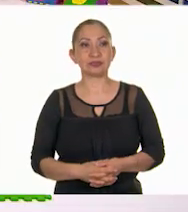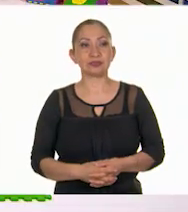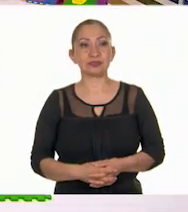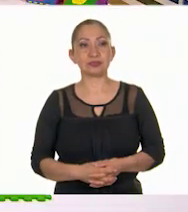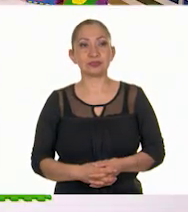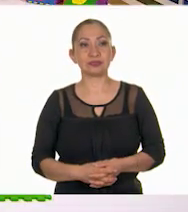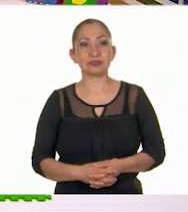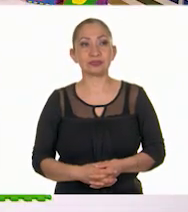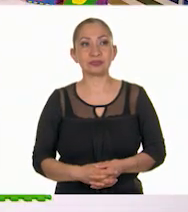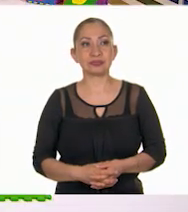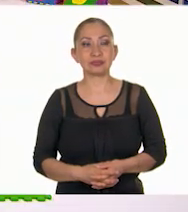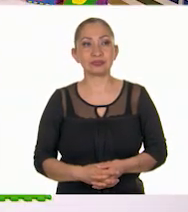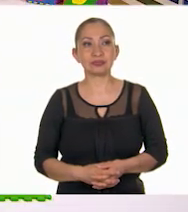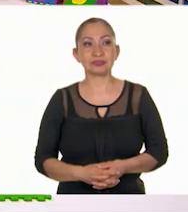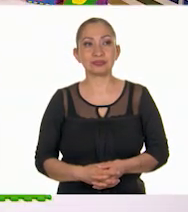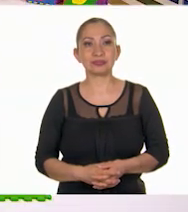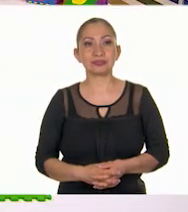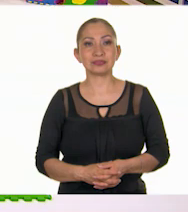¡Tuki, toki, toki!